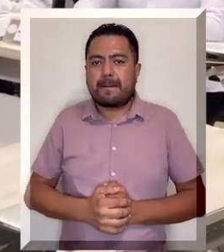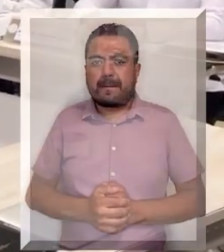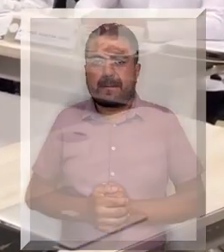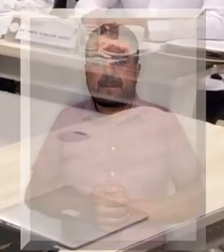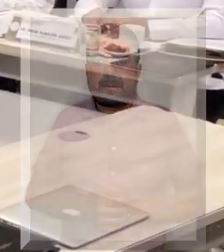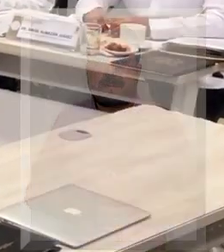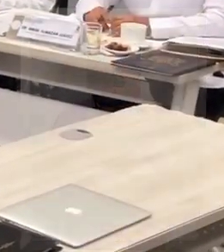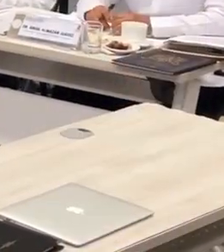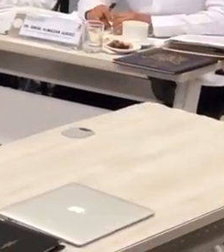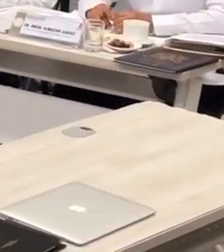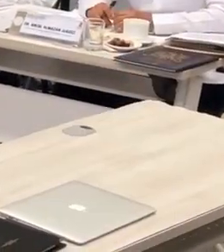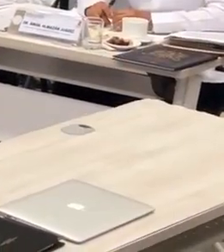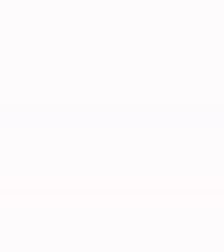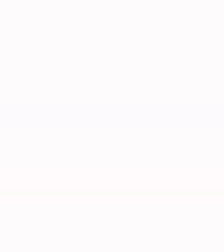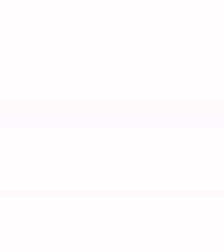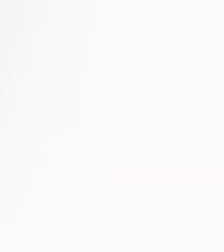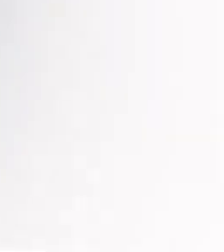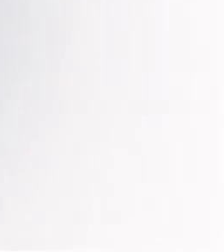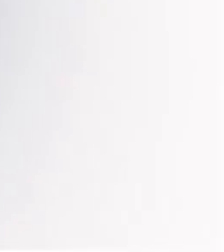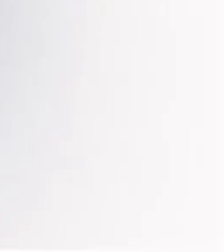territorio guerrerense.